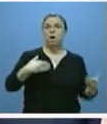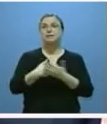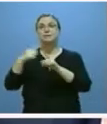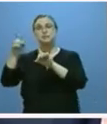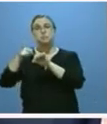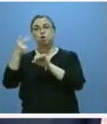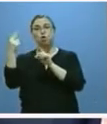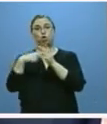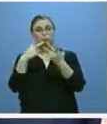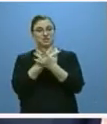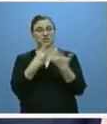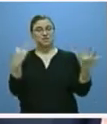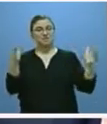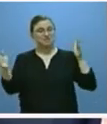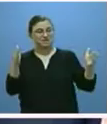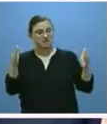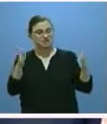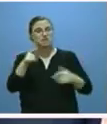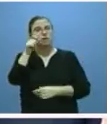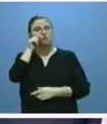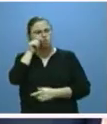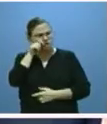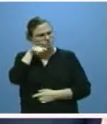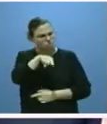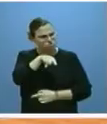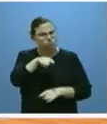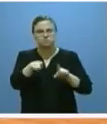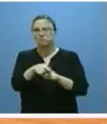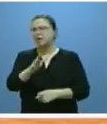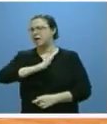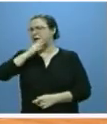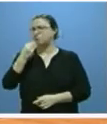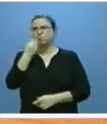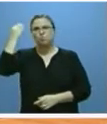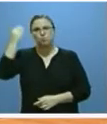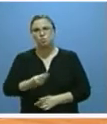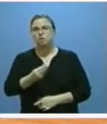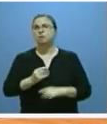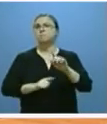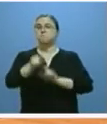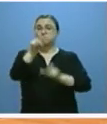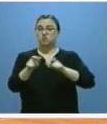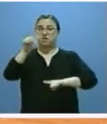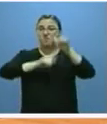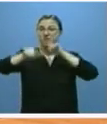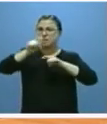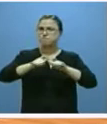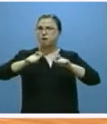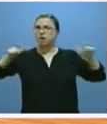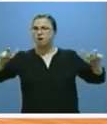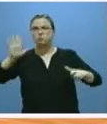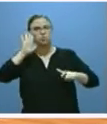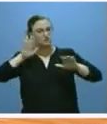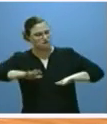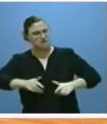2017 los datos turísticos siguen siendo excelentes con aumentos en viajeros y en pernoctaciones en